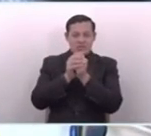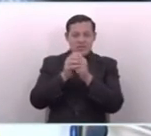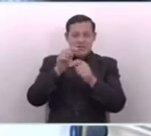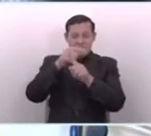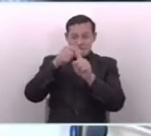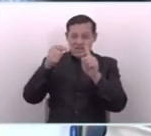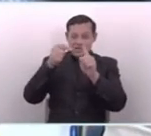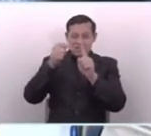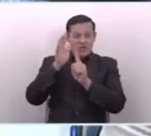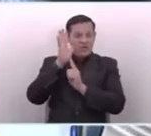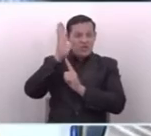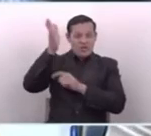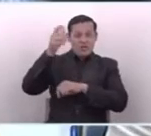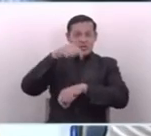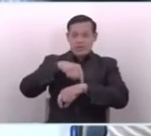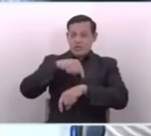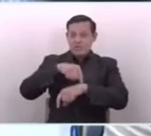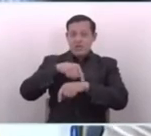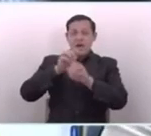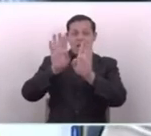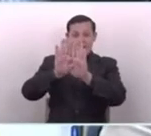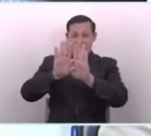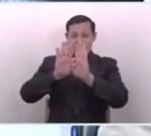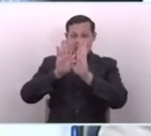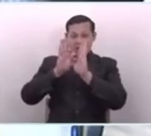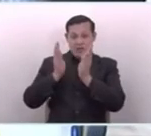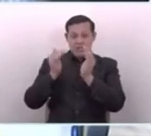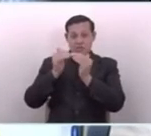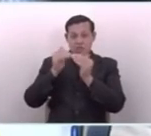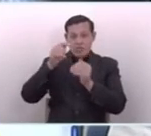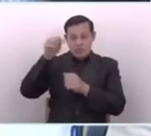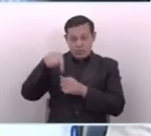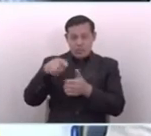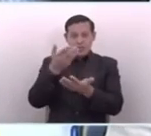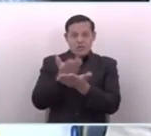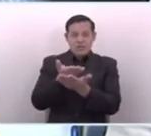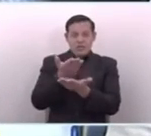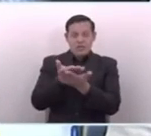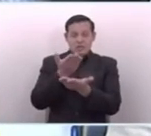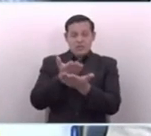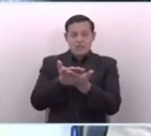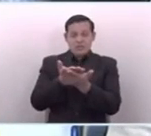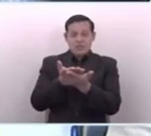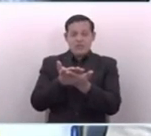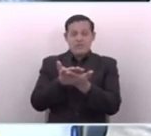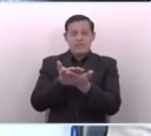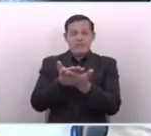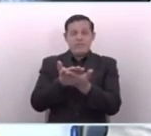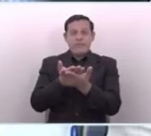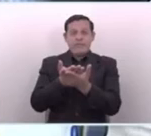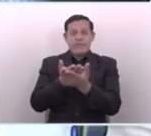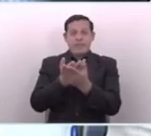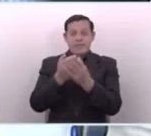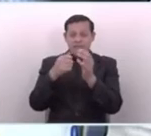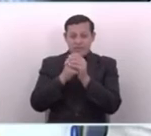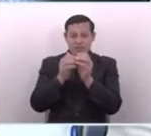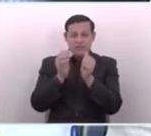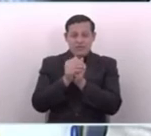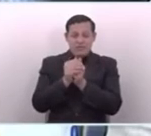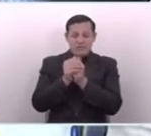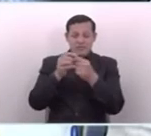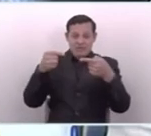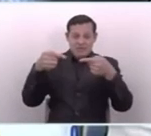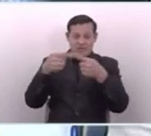y largo plazo y que al abrirse, así como ahora se está planteando, justamente atenta contra